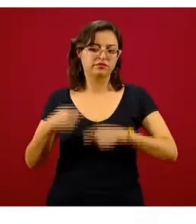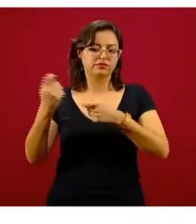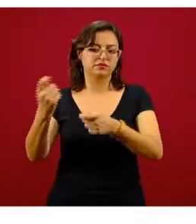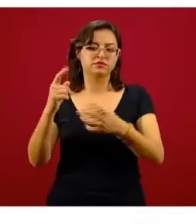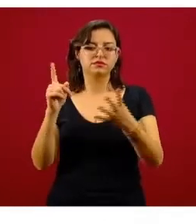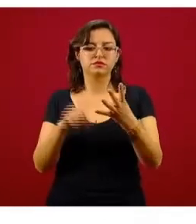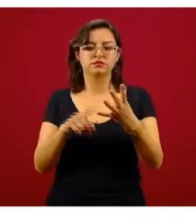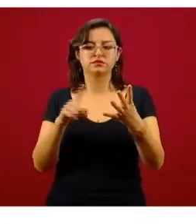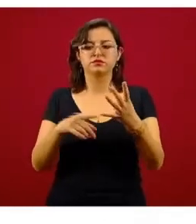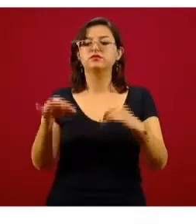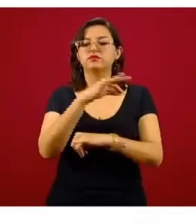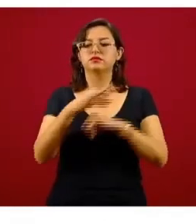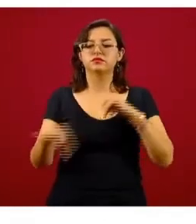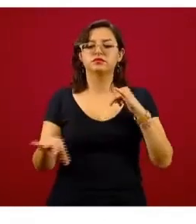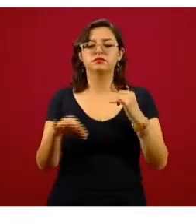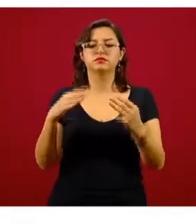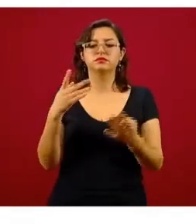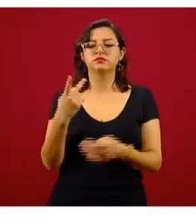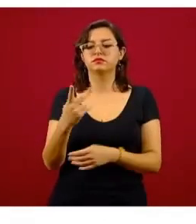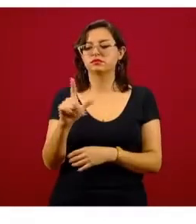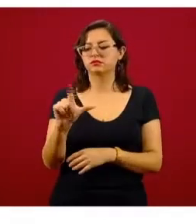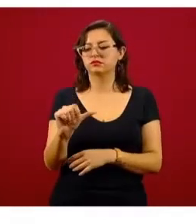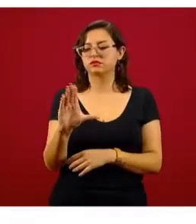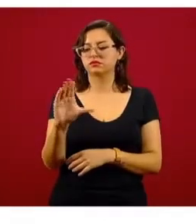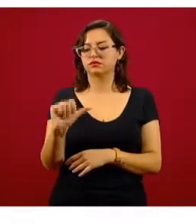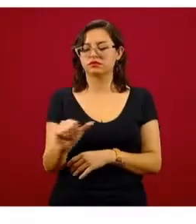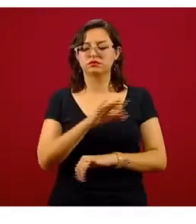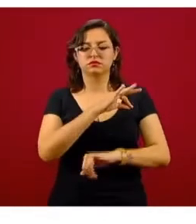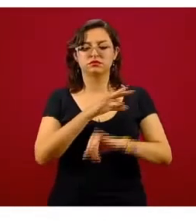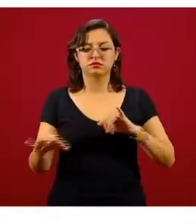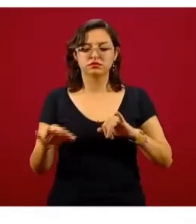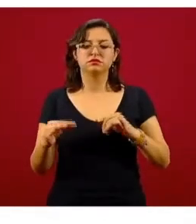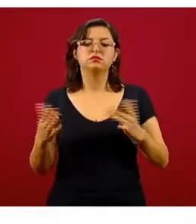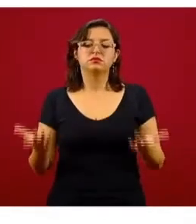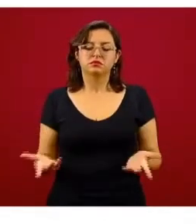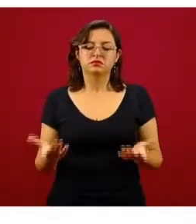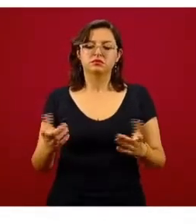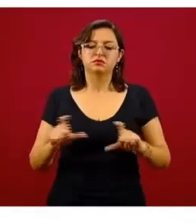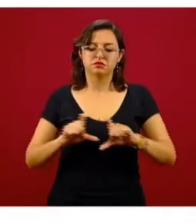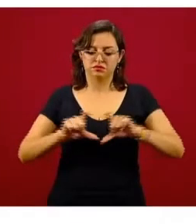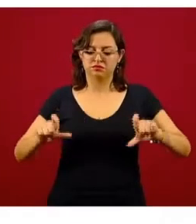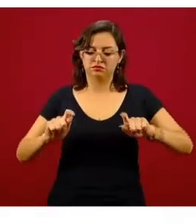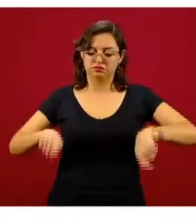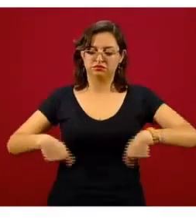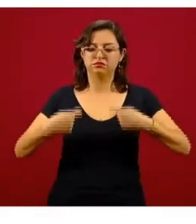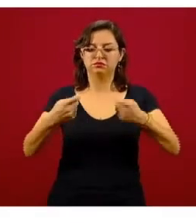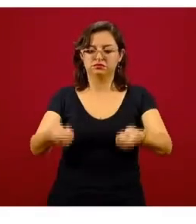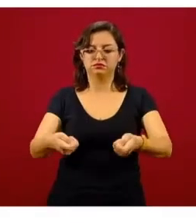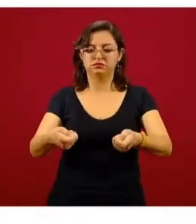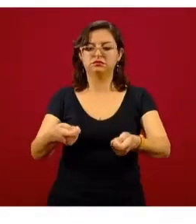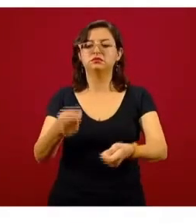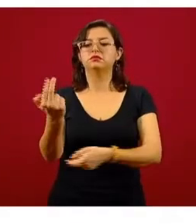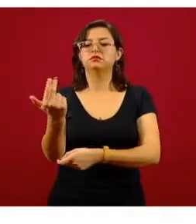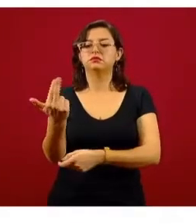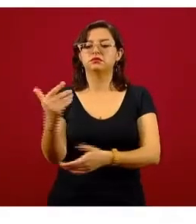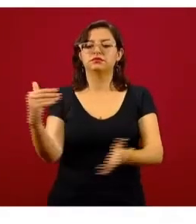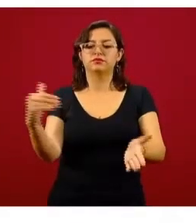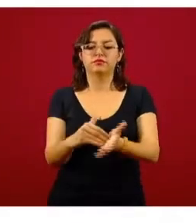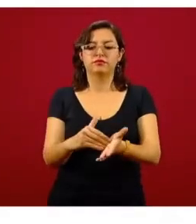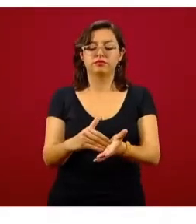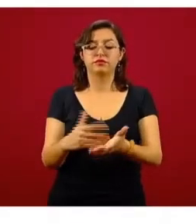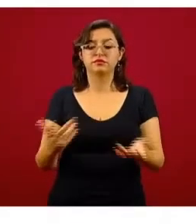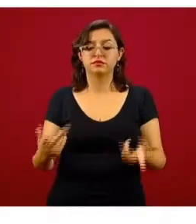condecoración en grado placa, que es una placa metálica, como así lo dice, y 25 mil pesos, pero en este caso no para